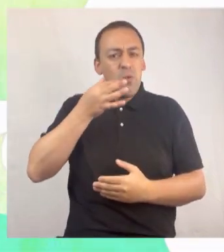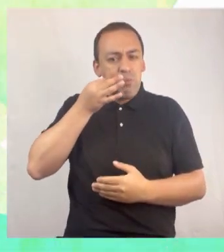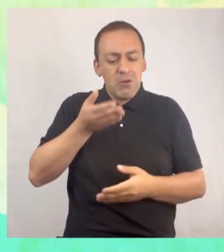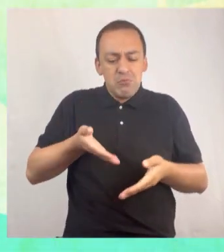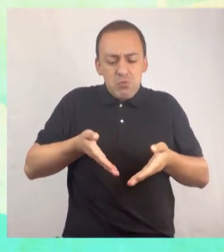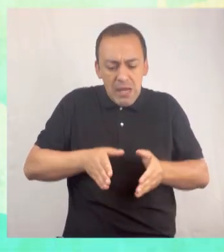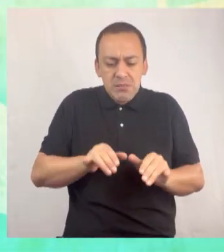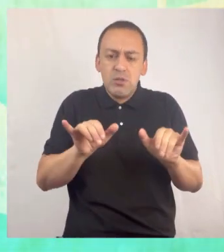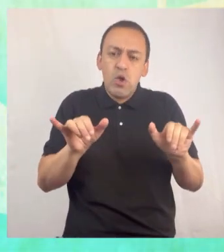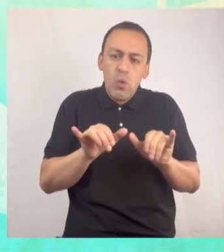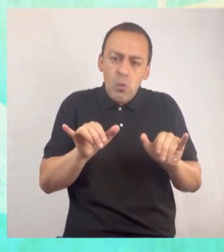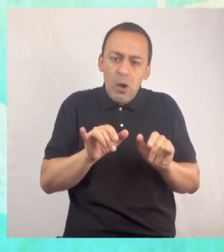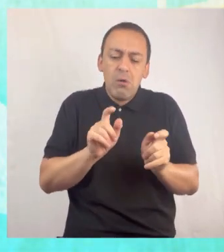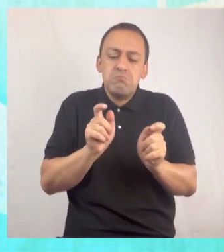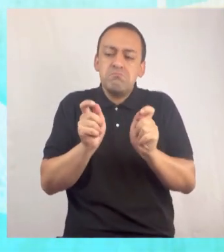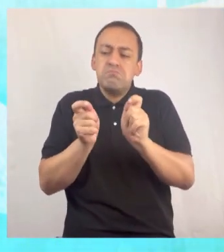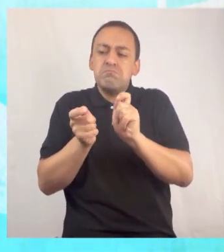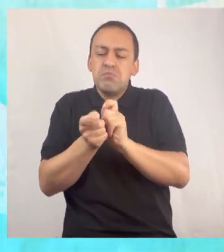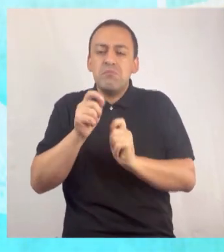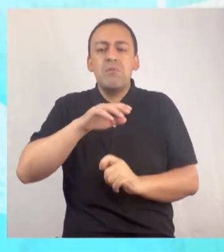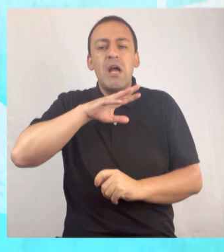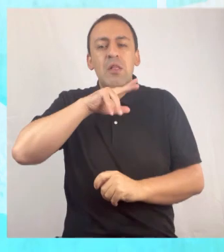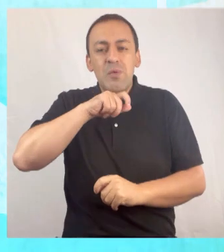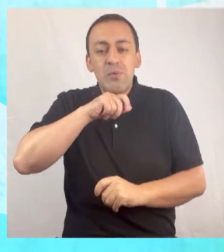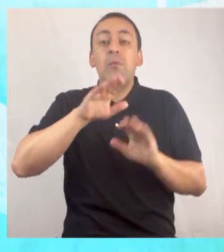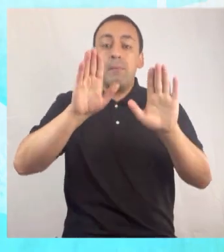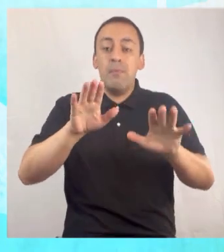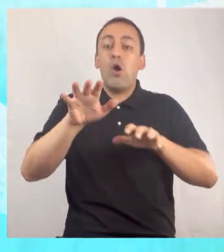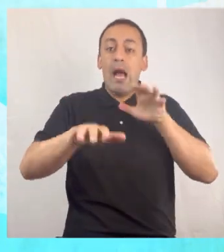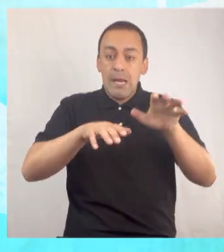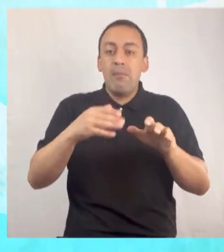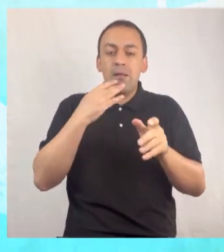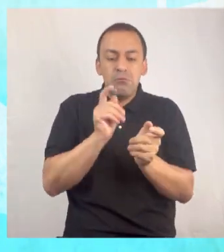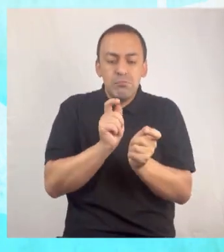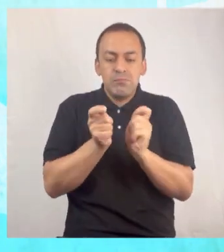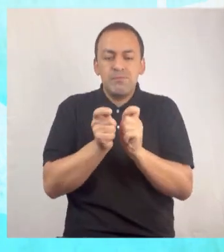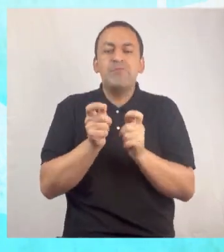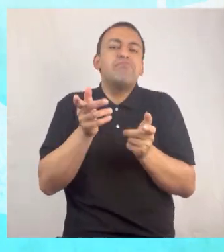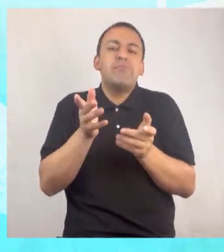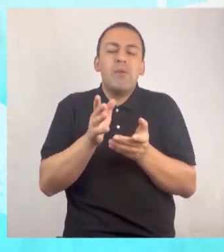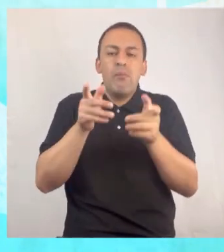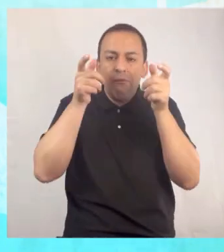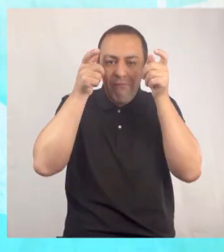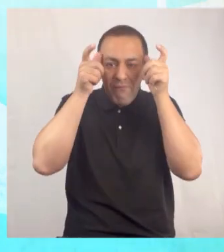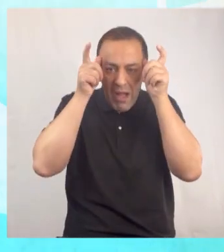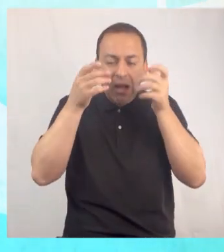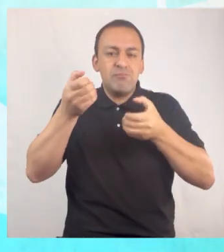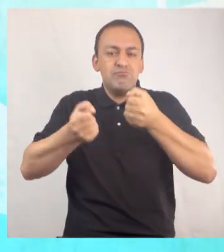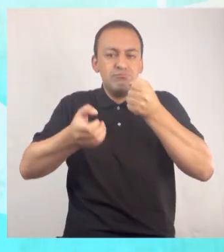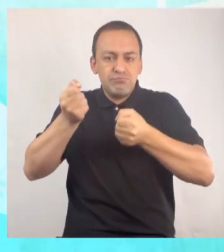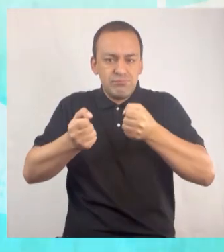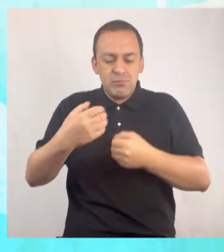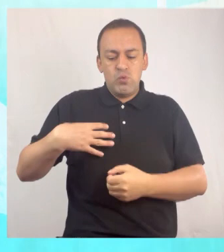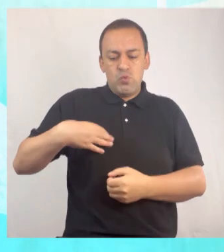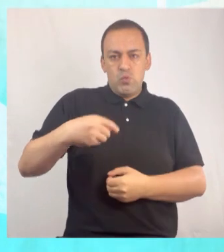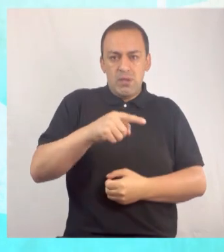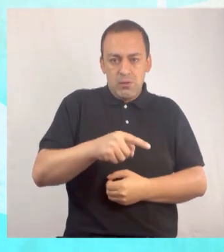Así como los seres humanos nacemos pequeñitos y vamos cambiando, los animales también experimentan cambios. La vaca es un